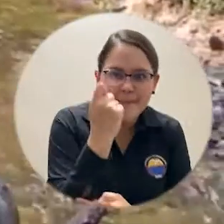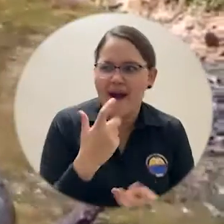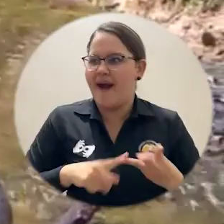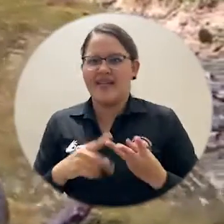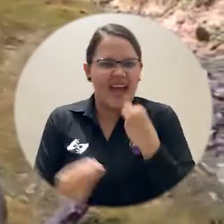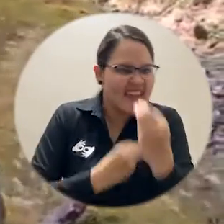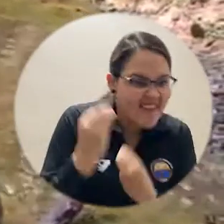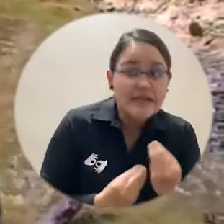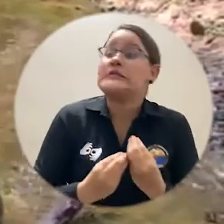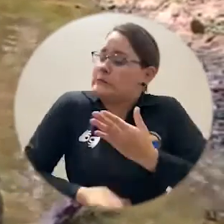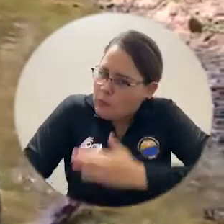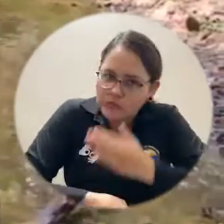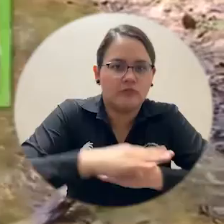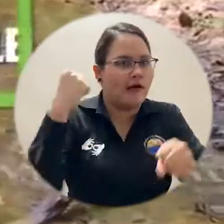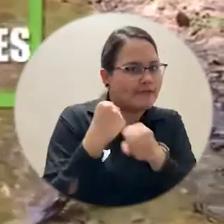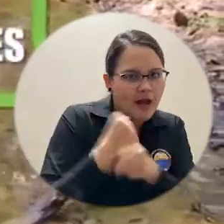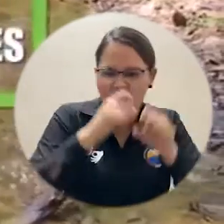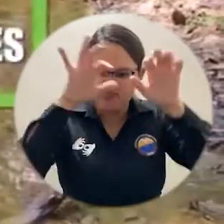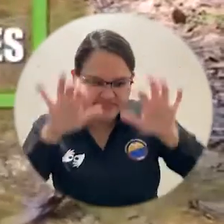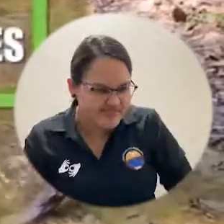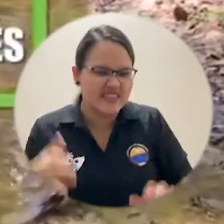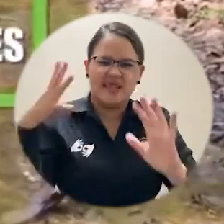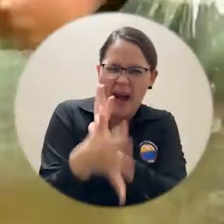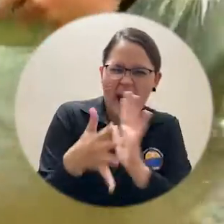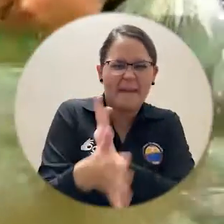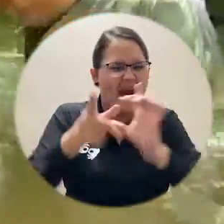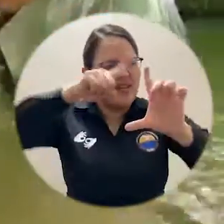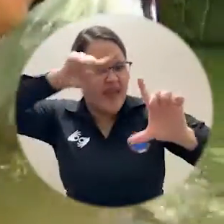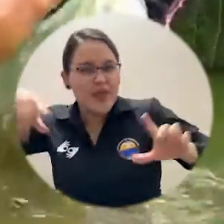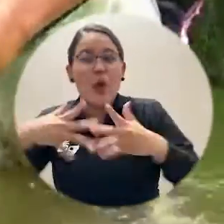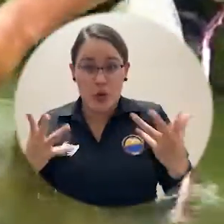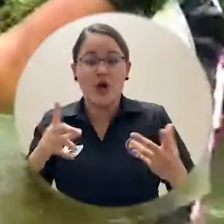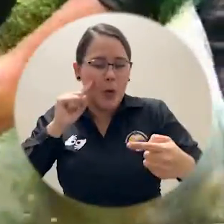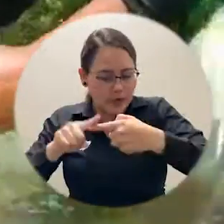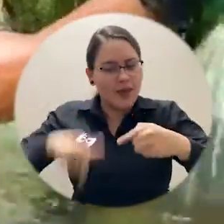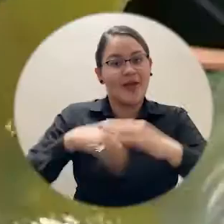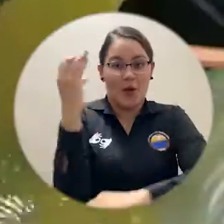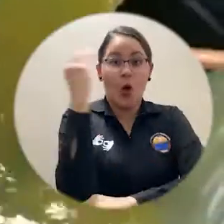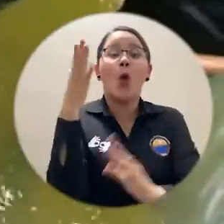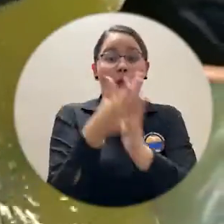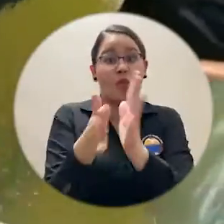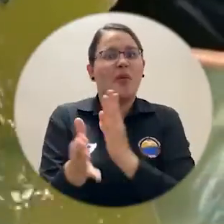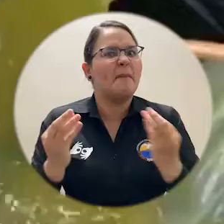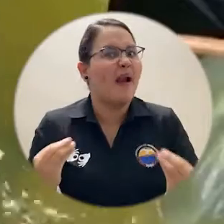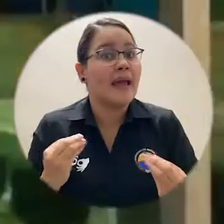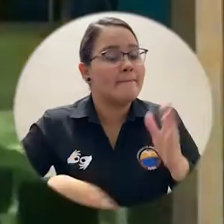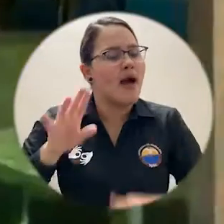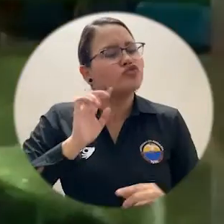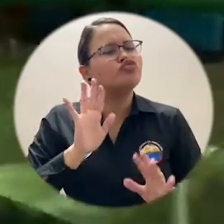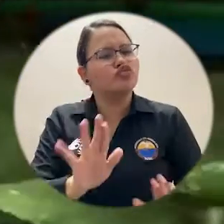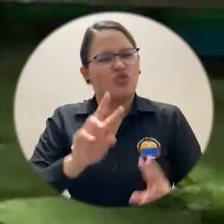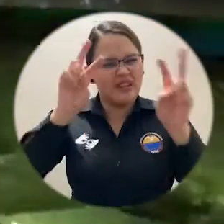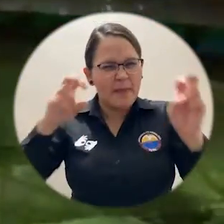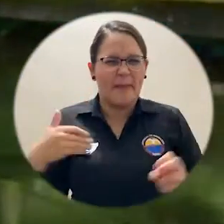recolección, sistematización, análisis y divulgación de las estadísticas pesqueras del país, promoviendo en calidad y efectividad